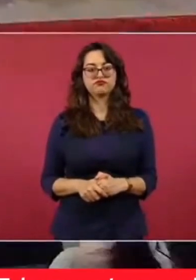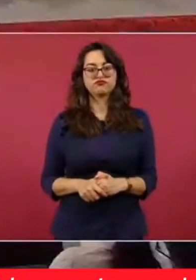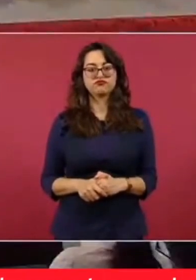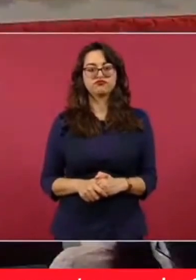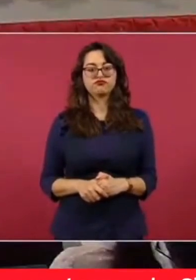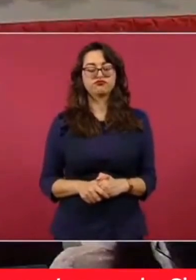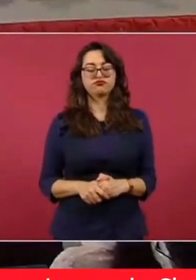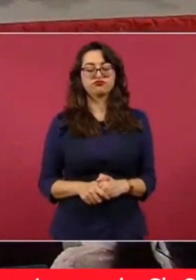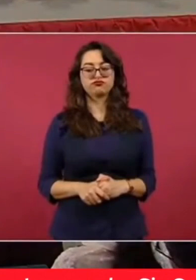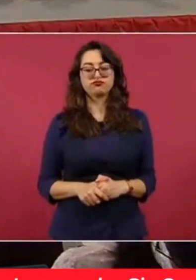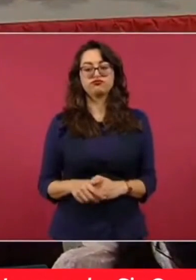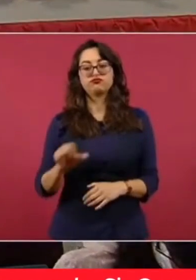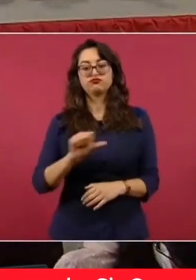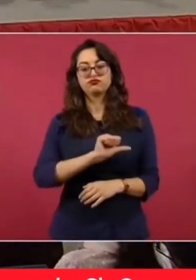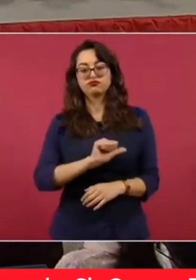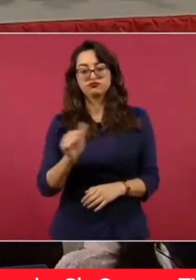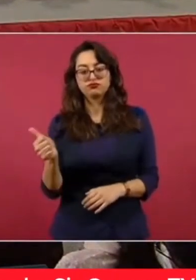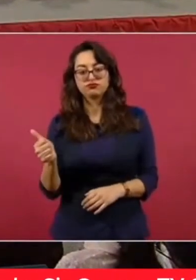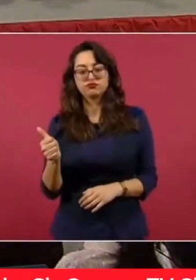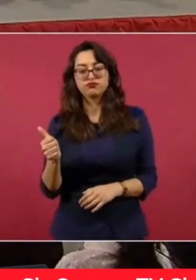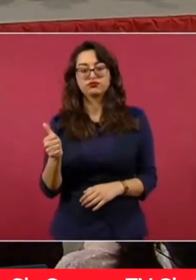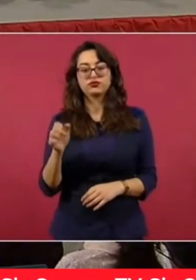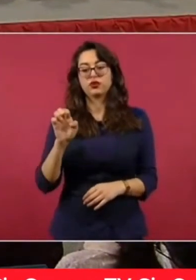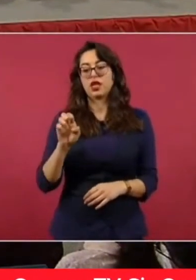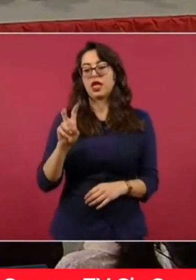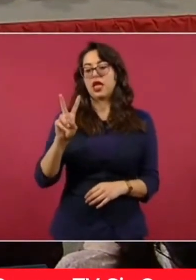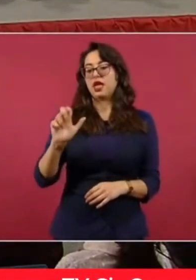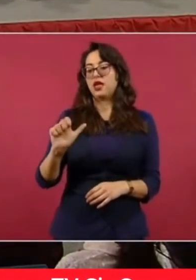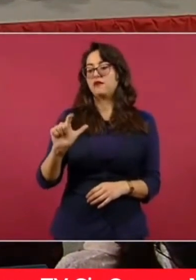México evalúa